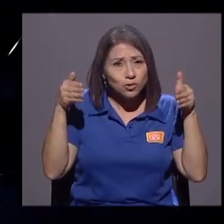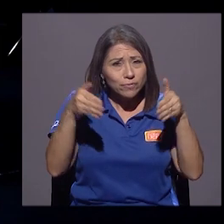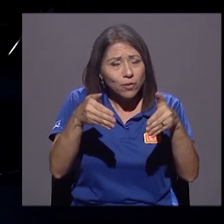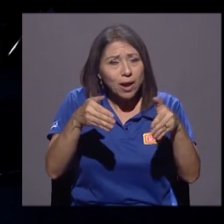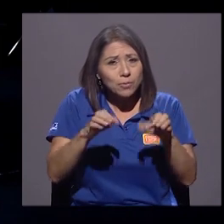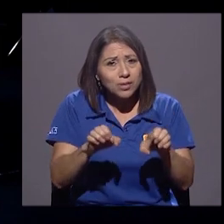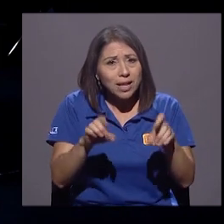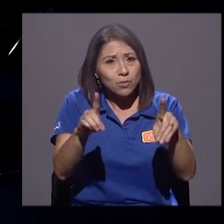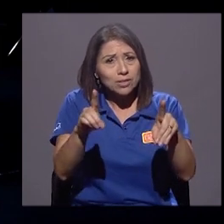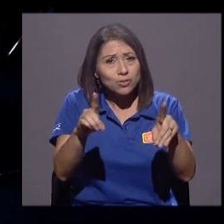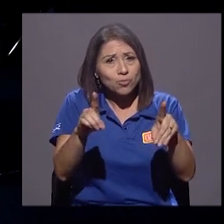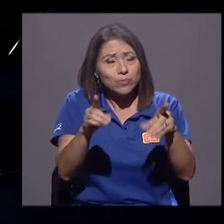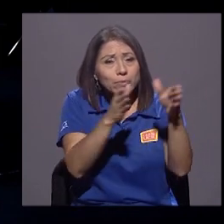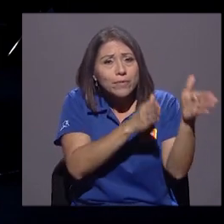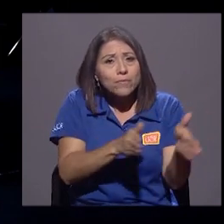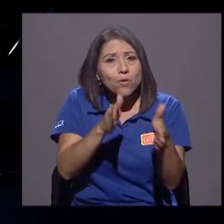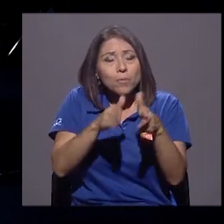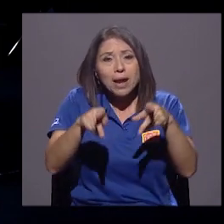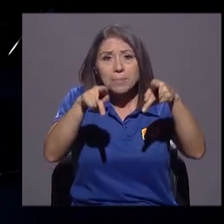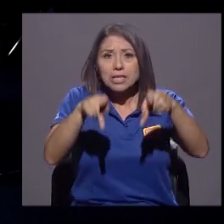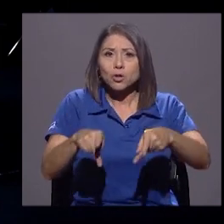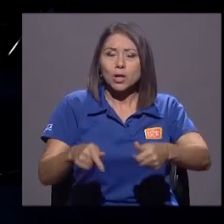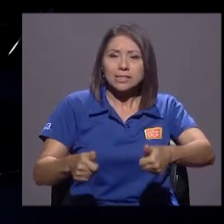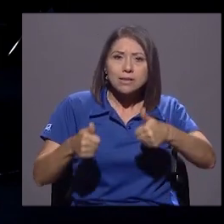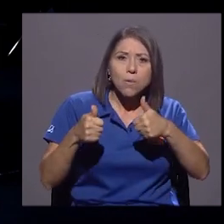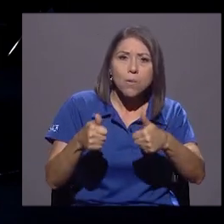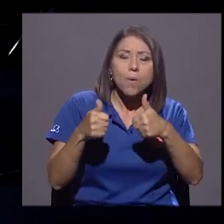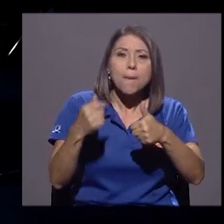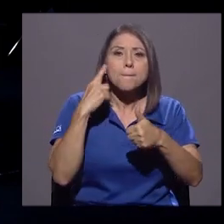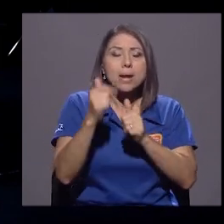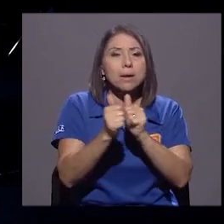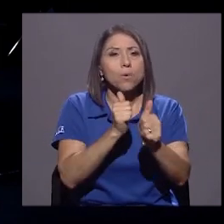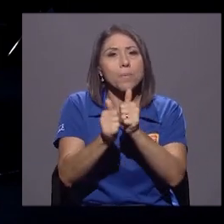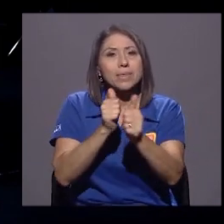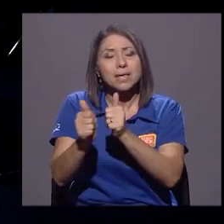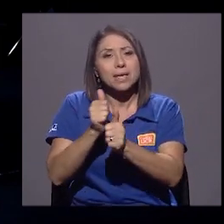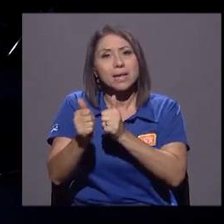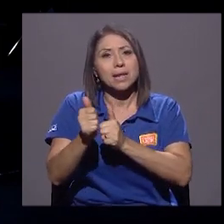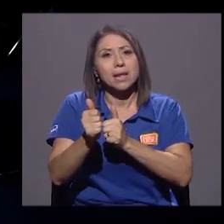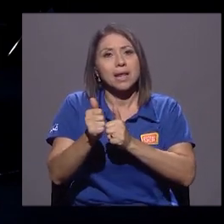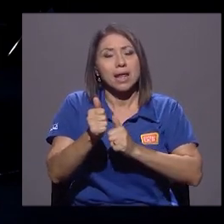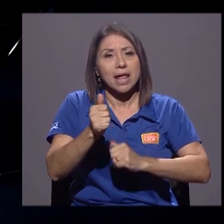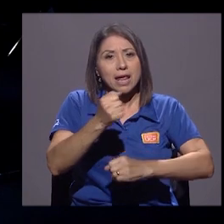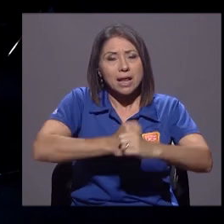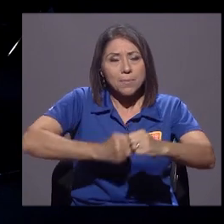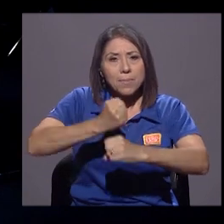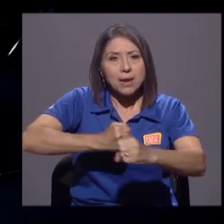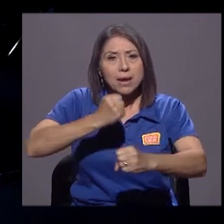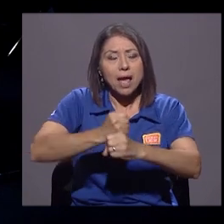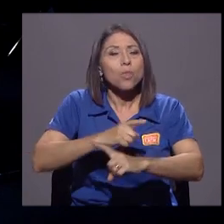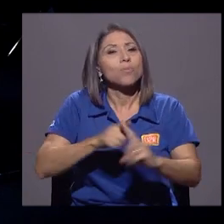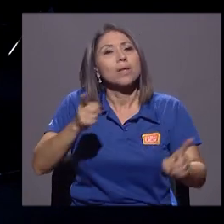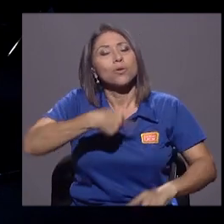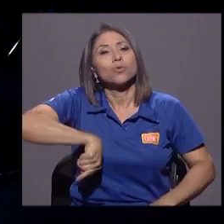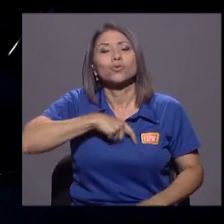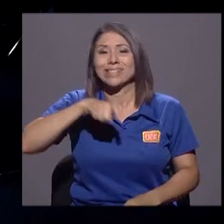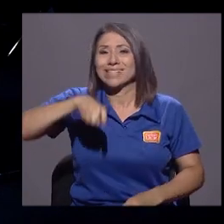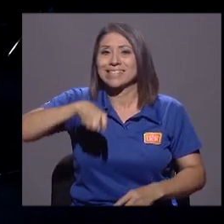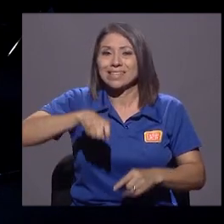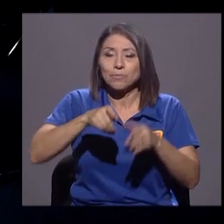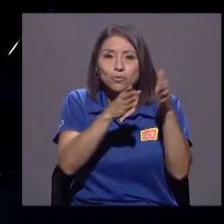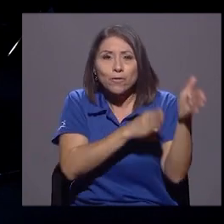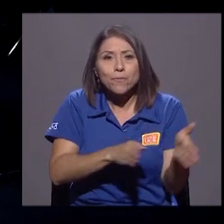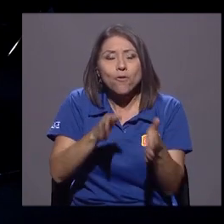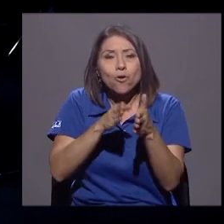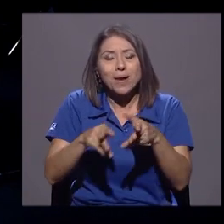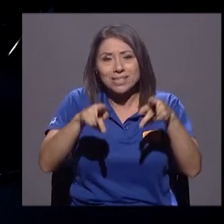formar personas competentes para competir en el mercado laboral, pero necesitamos además formar ciudadanos